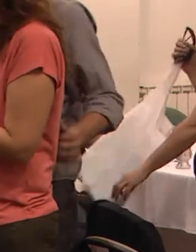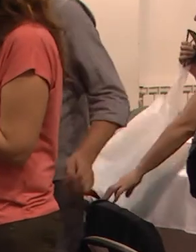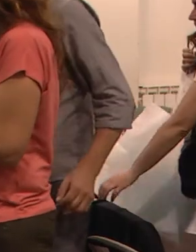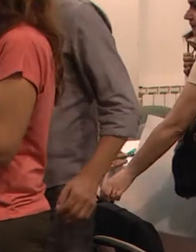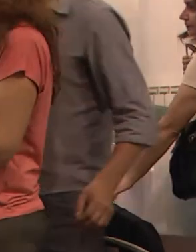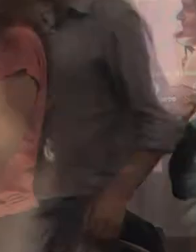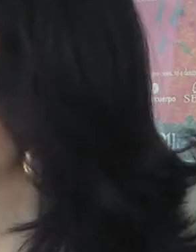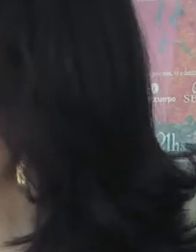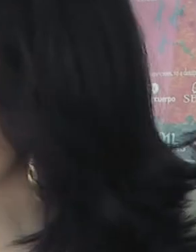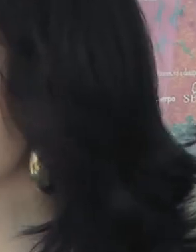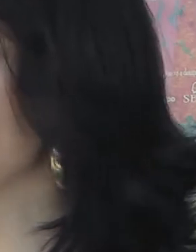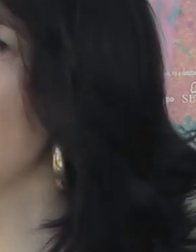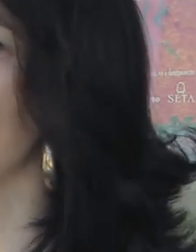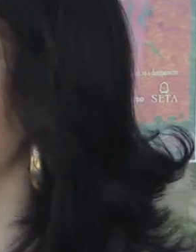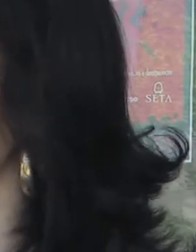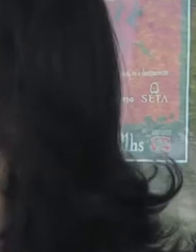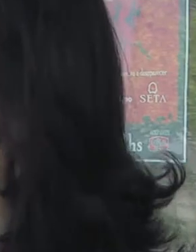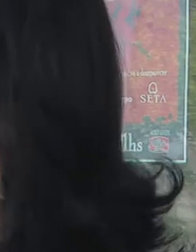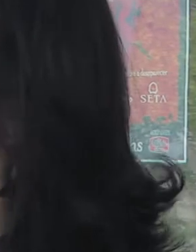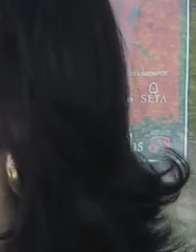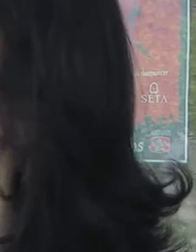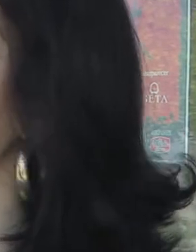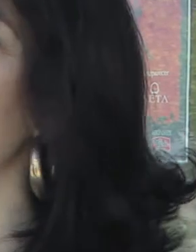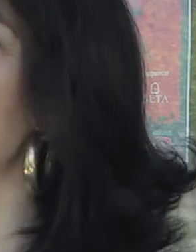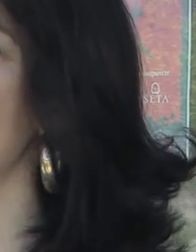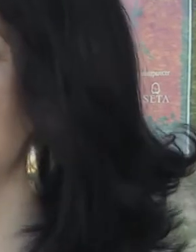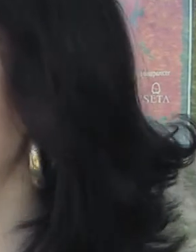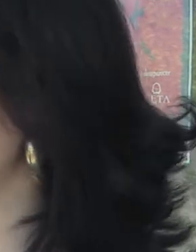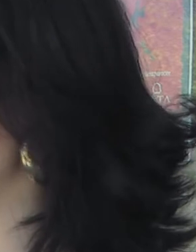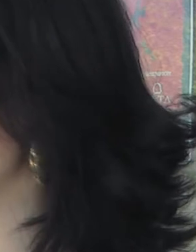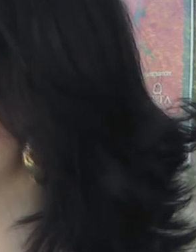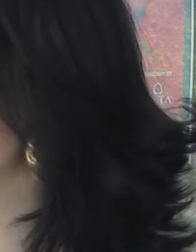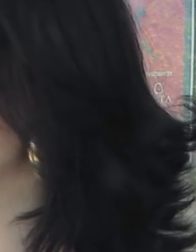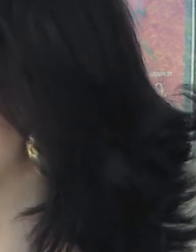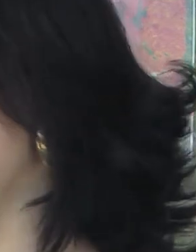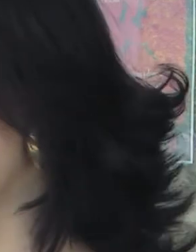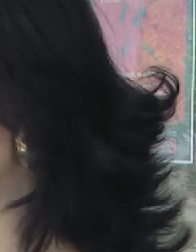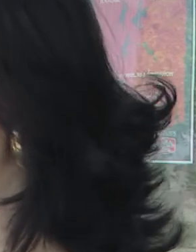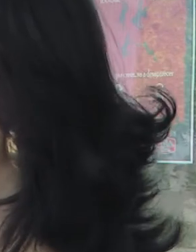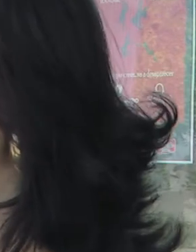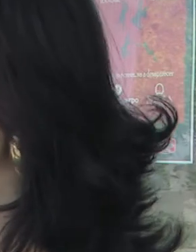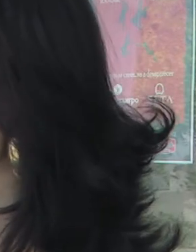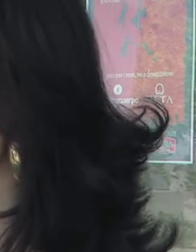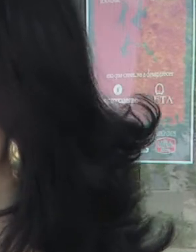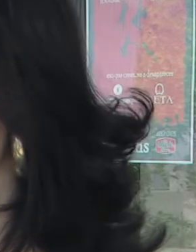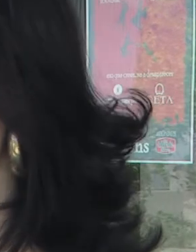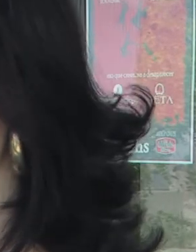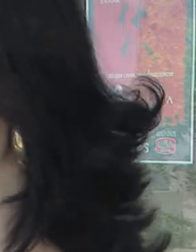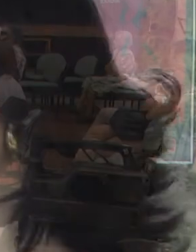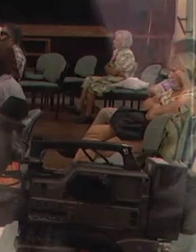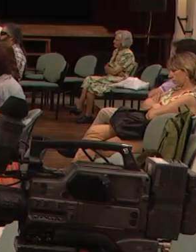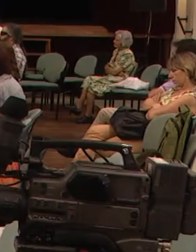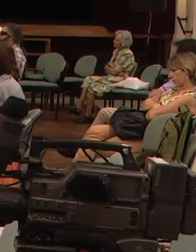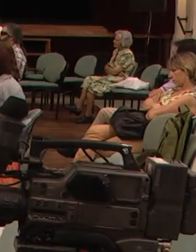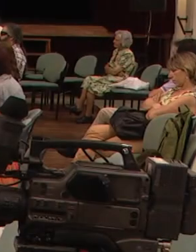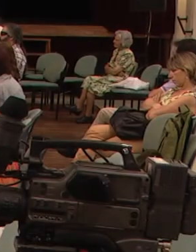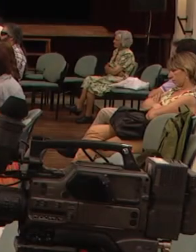Humanos. Desde el 2011 está funcionando en nuestra universidad la Comisión de Discapacidad y Derechos Humanos, que